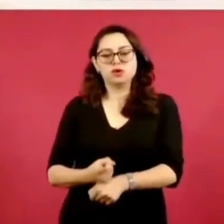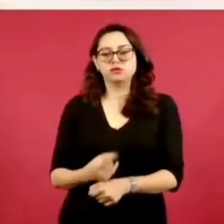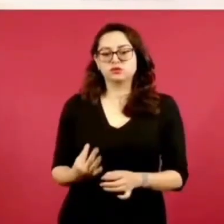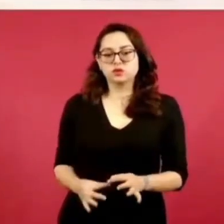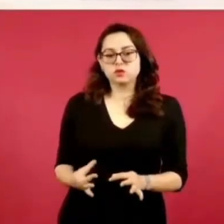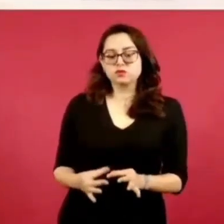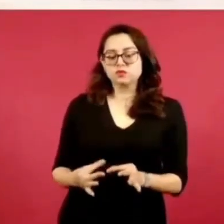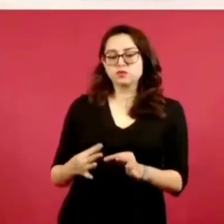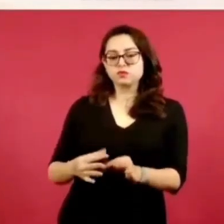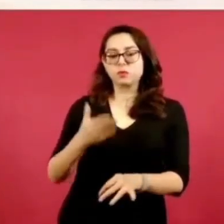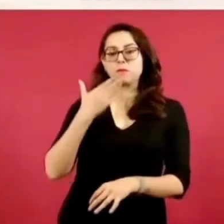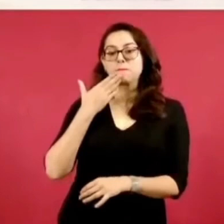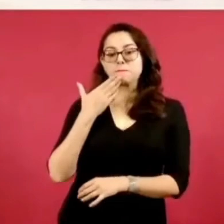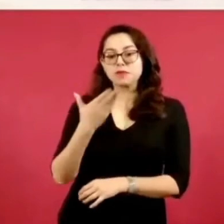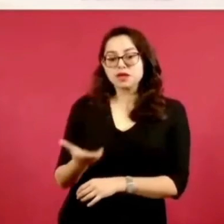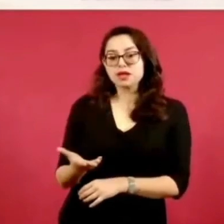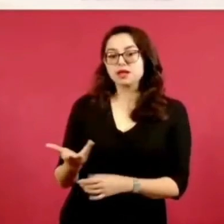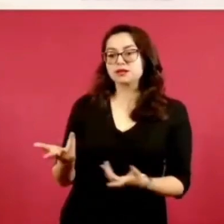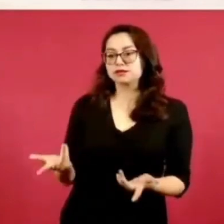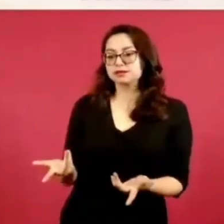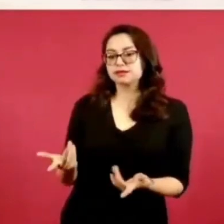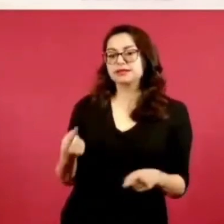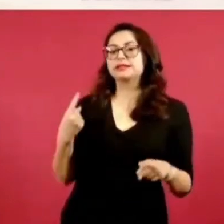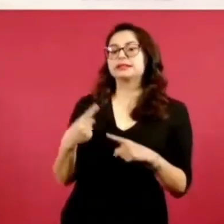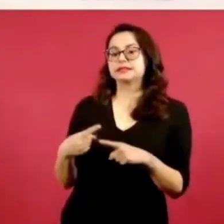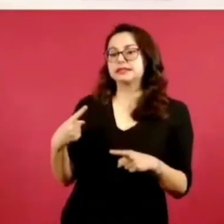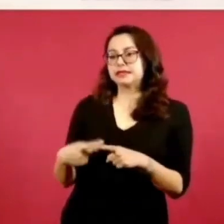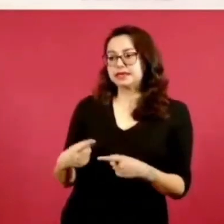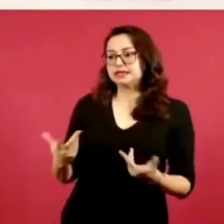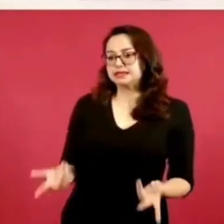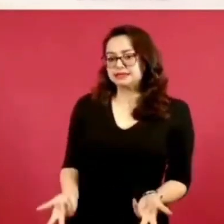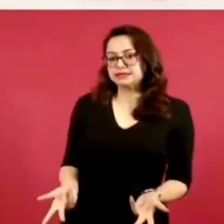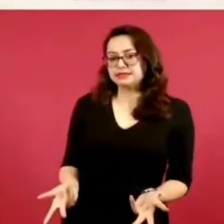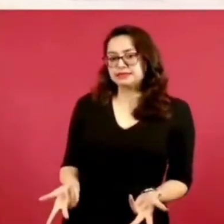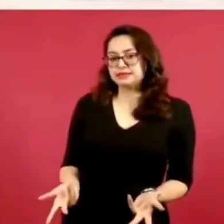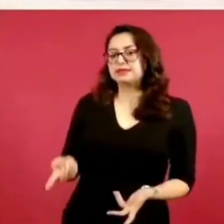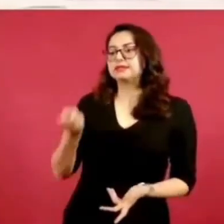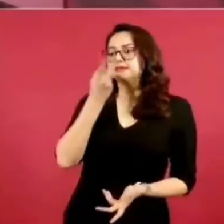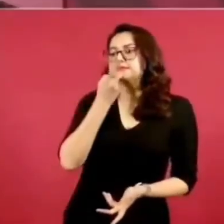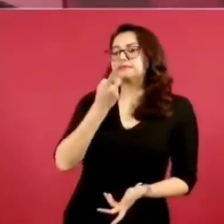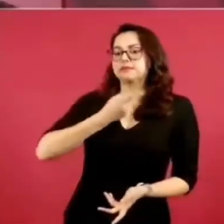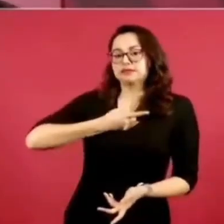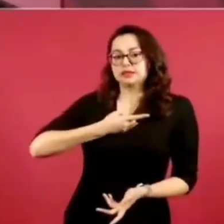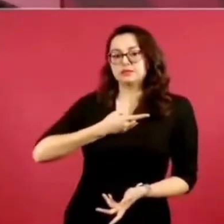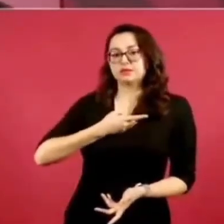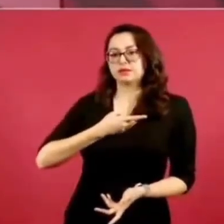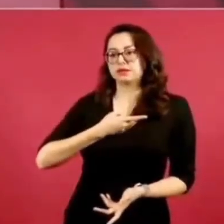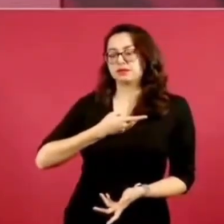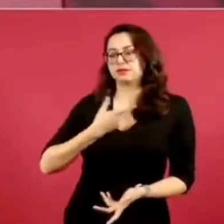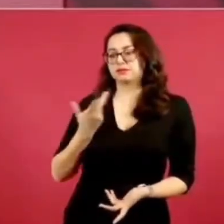debían ser jueces o